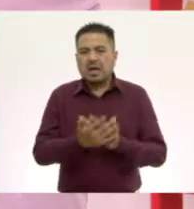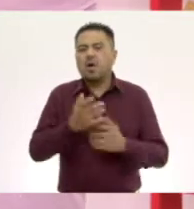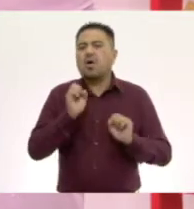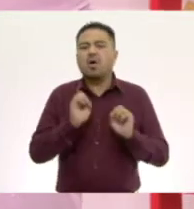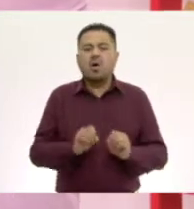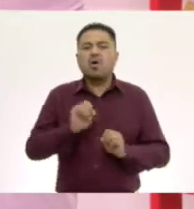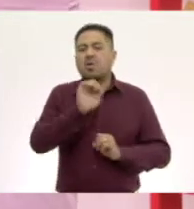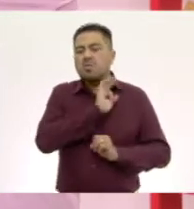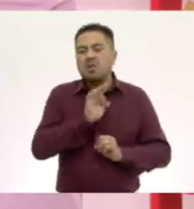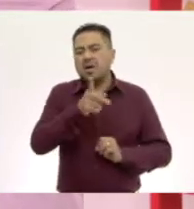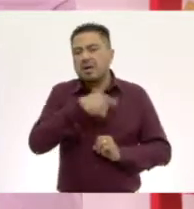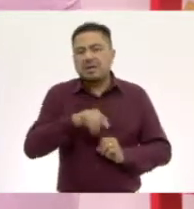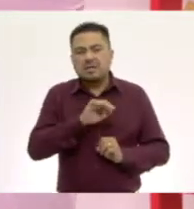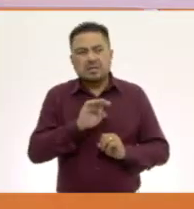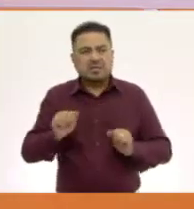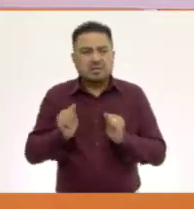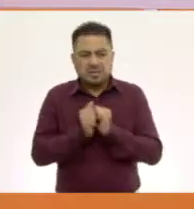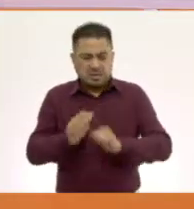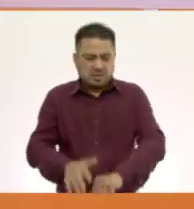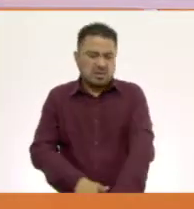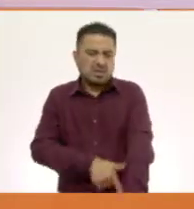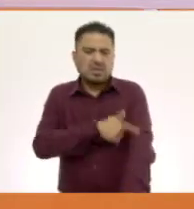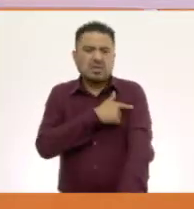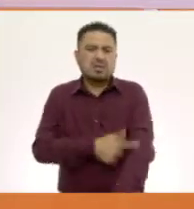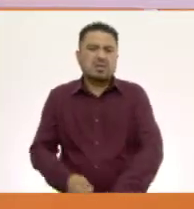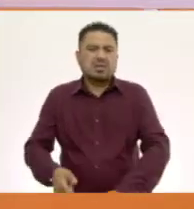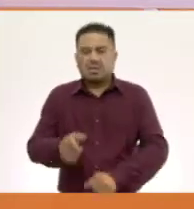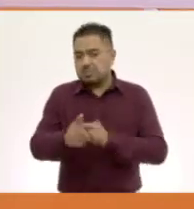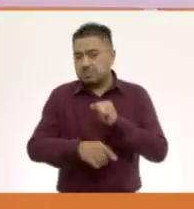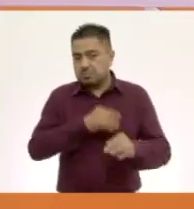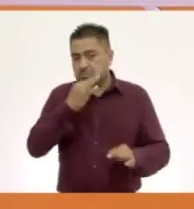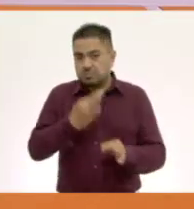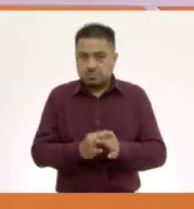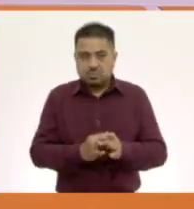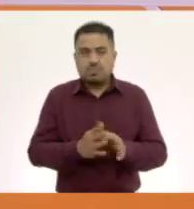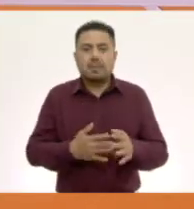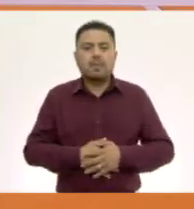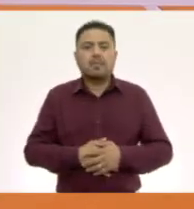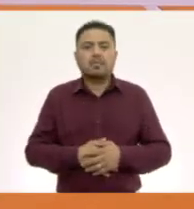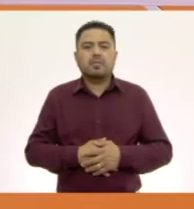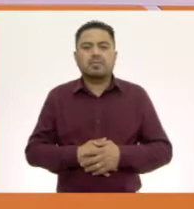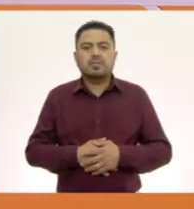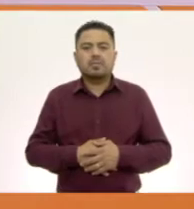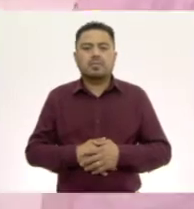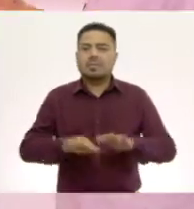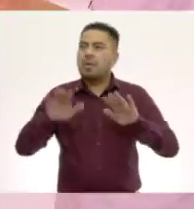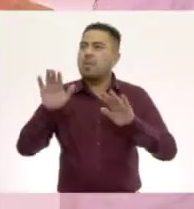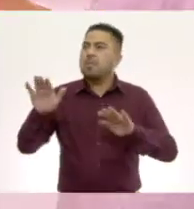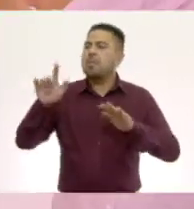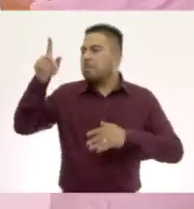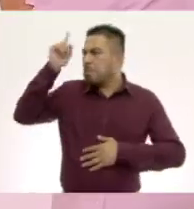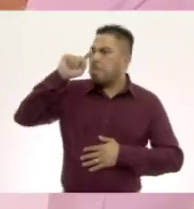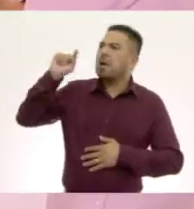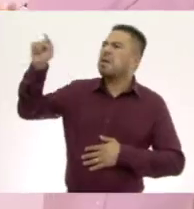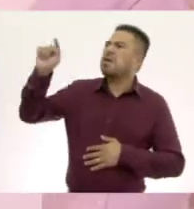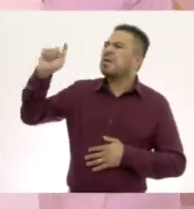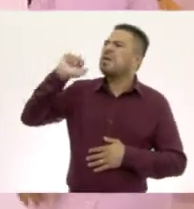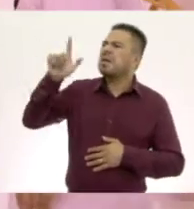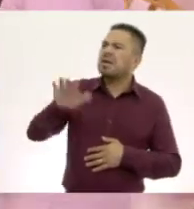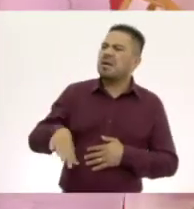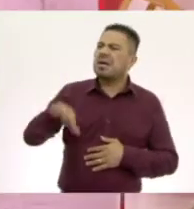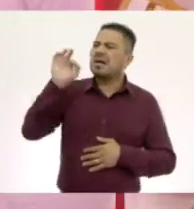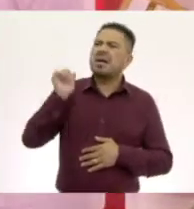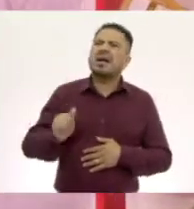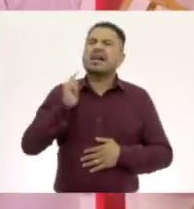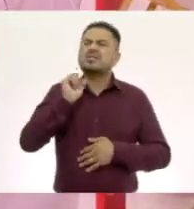incluso lo pueden pasar por su brazo. ¿Listos? Ale, para ti, ¿qué escogiste